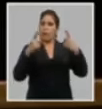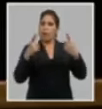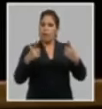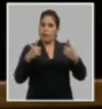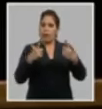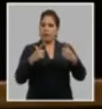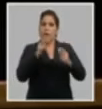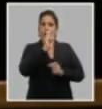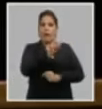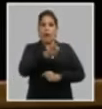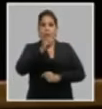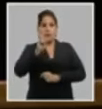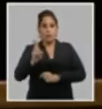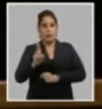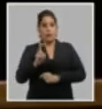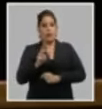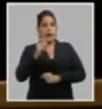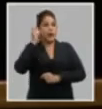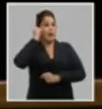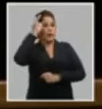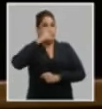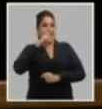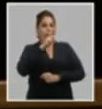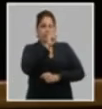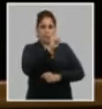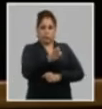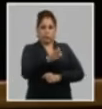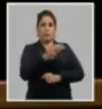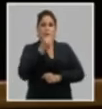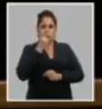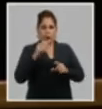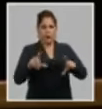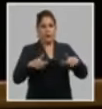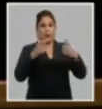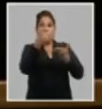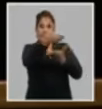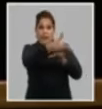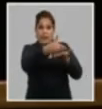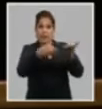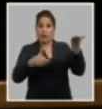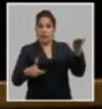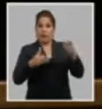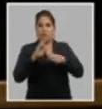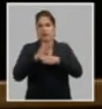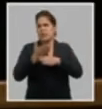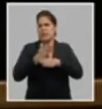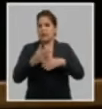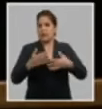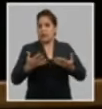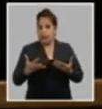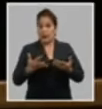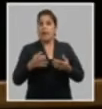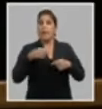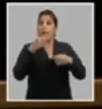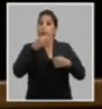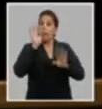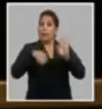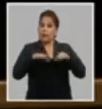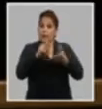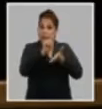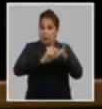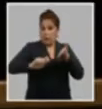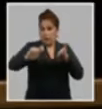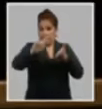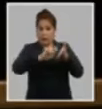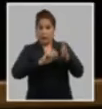de las misiones encomendadas. Finalmente, el informe central significa que según lo planificado,